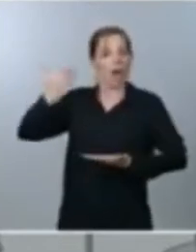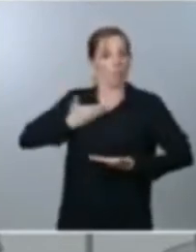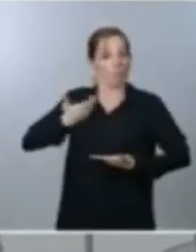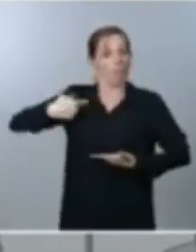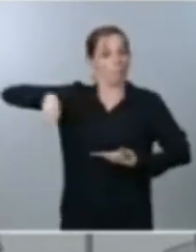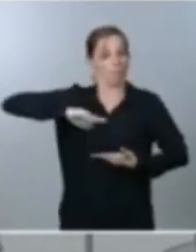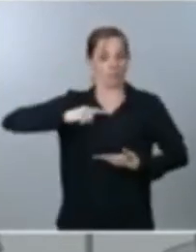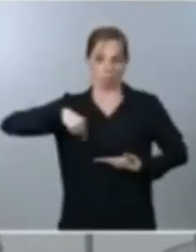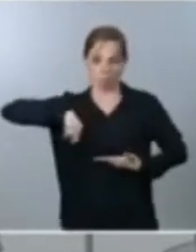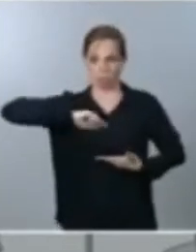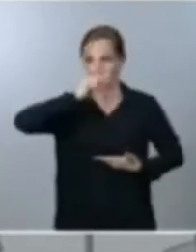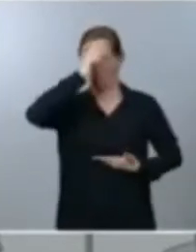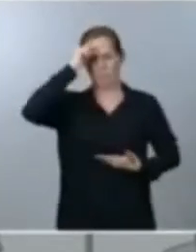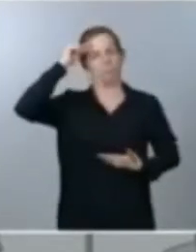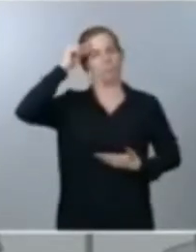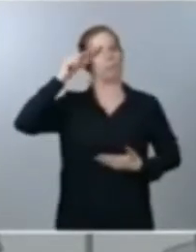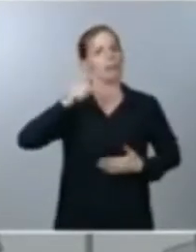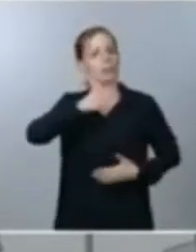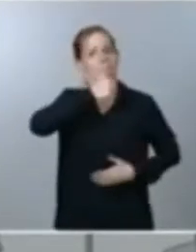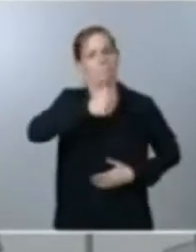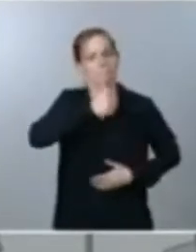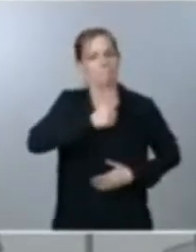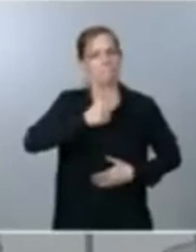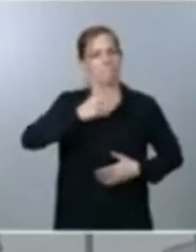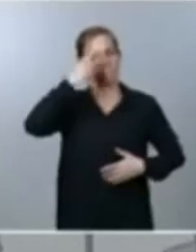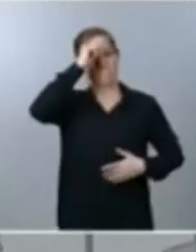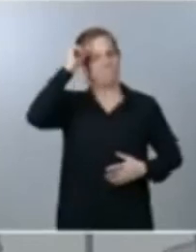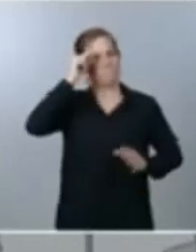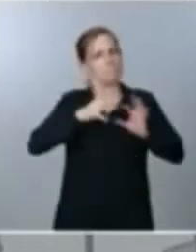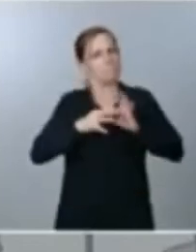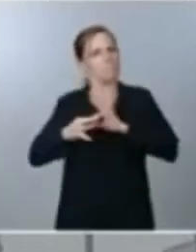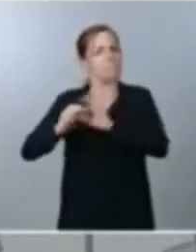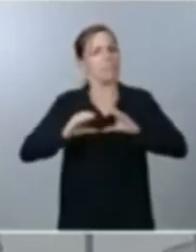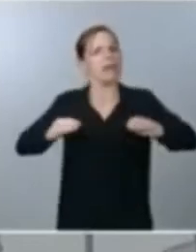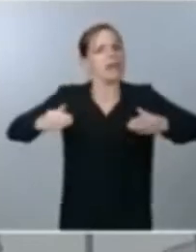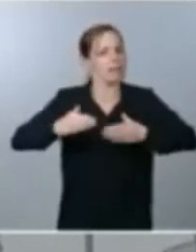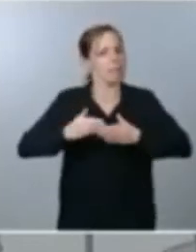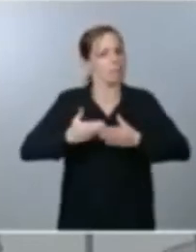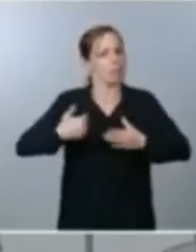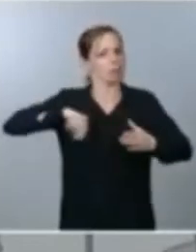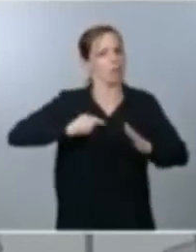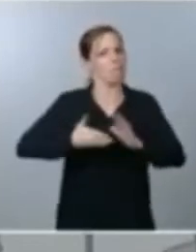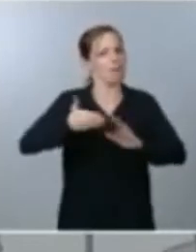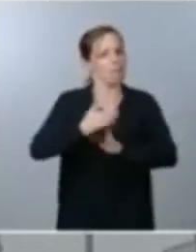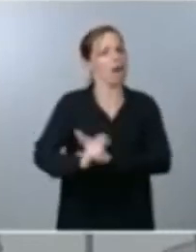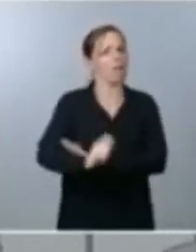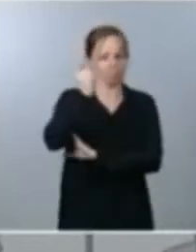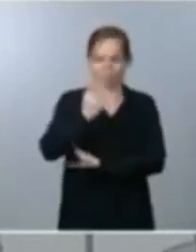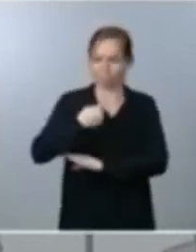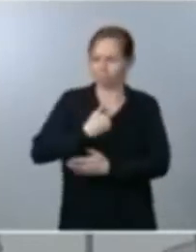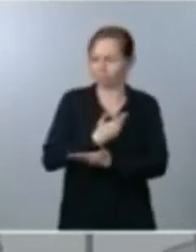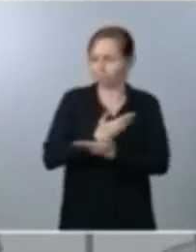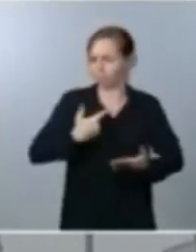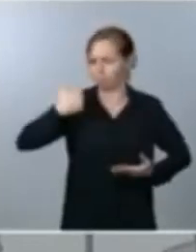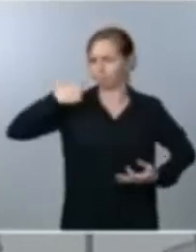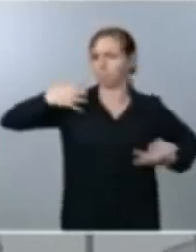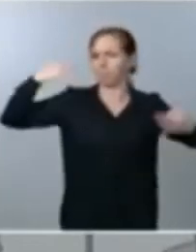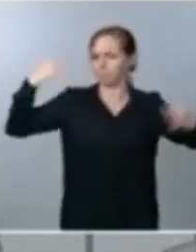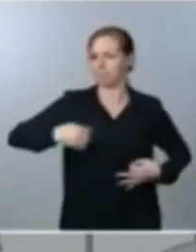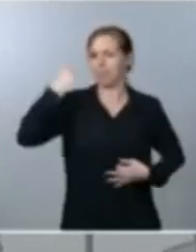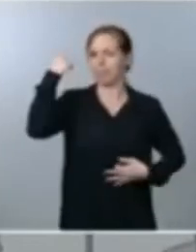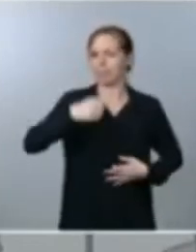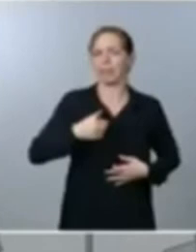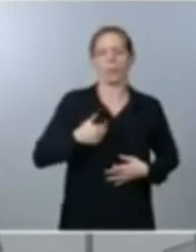espíritu de equipo y de moral de victoria estoy convencido de que podremos definitivamente dejar atrás de una vez por todas